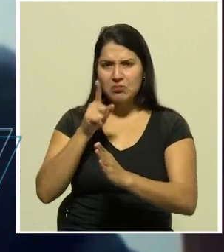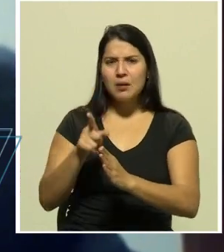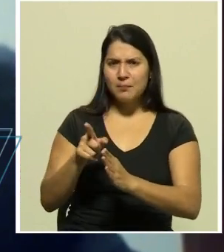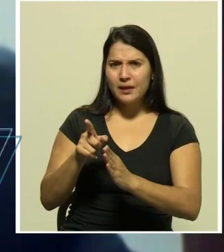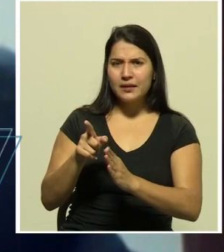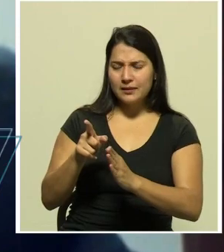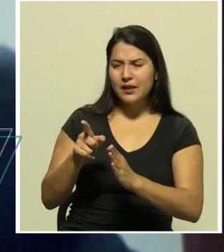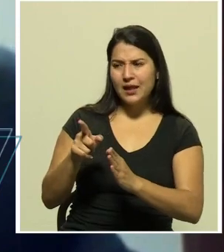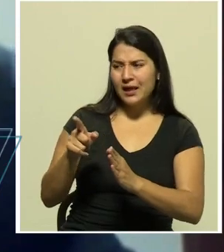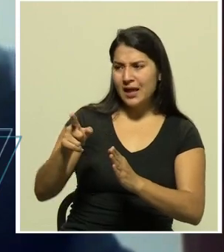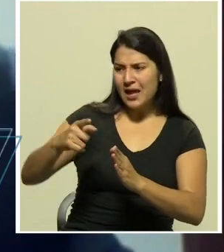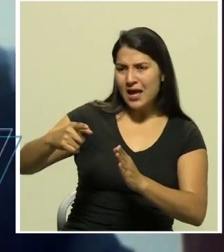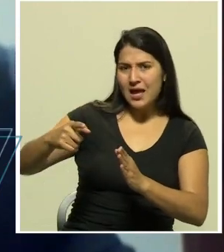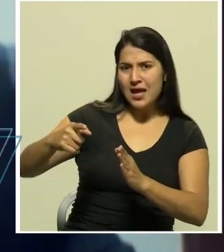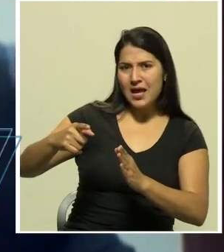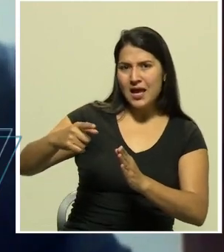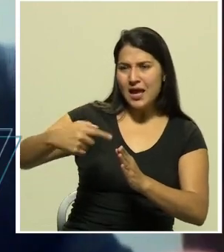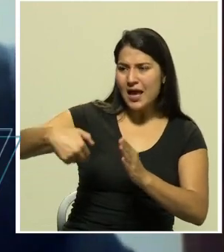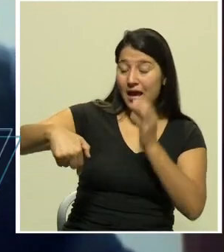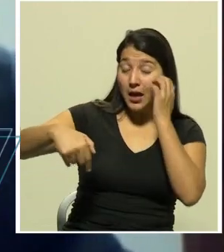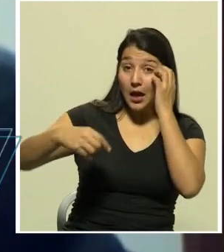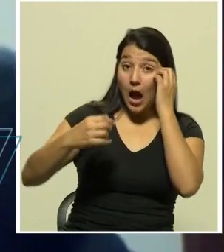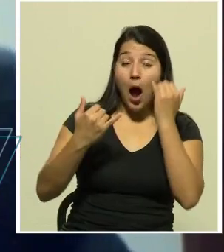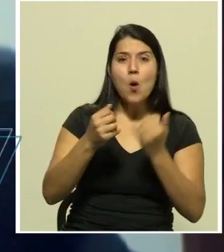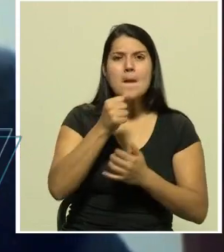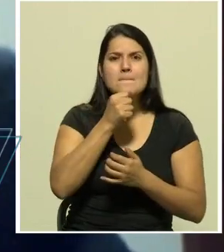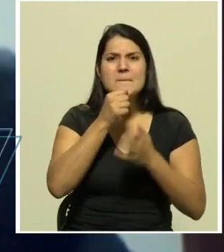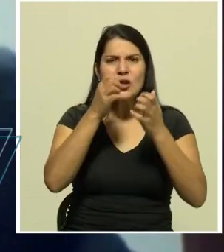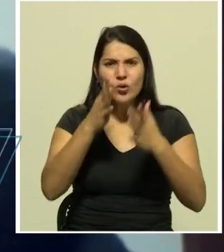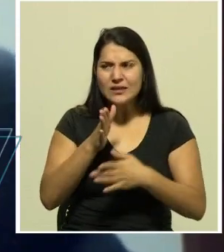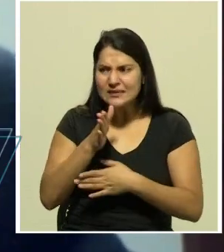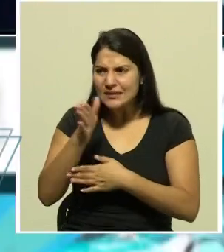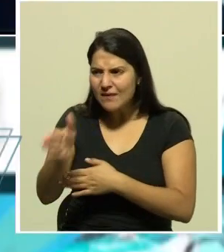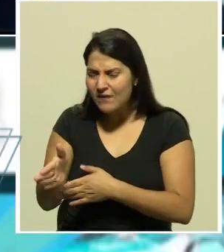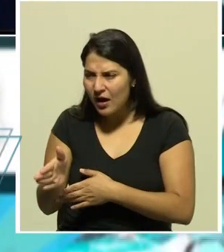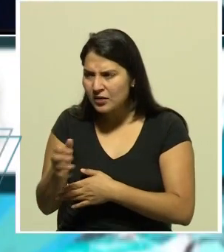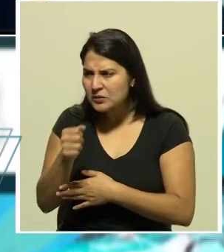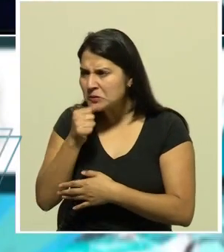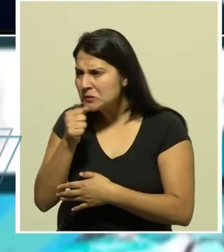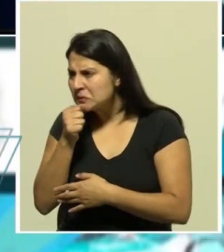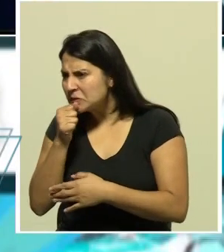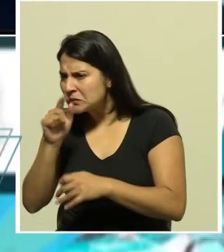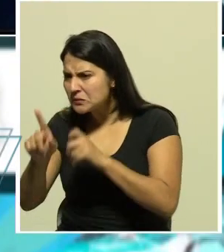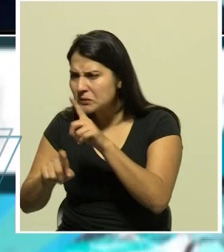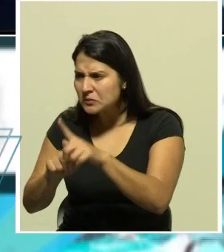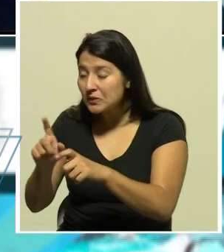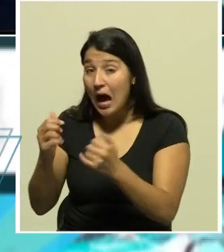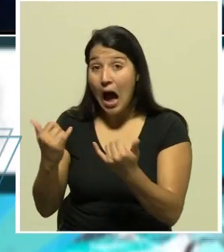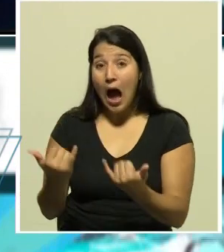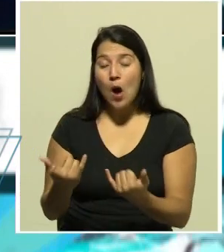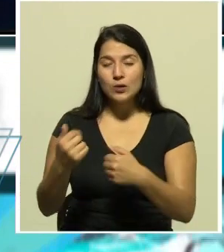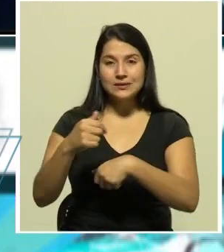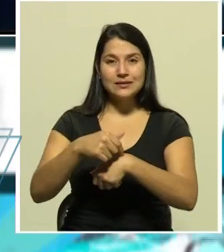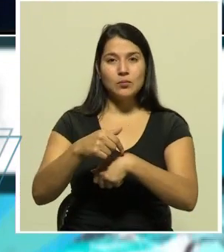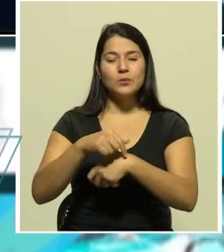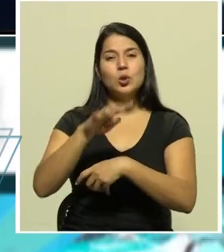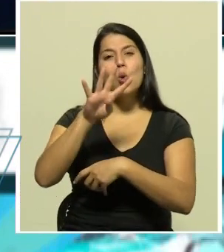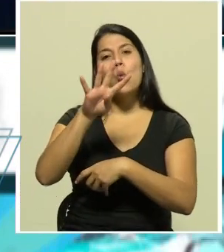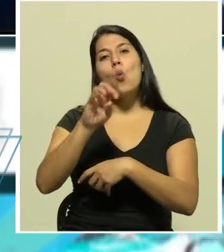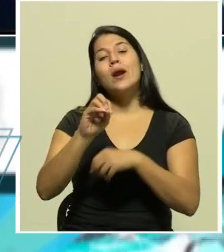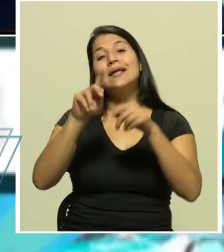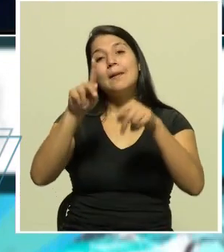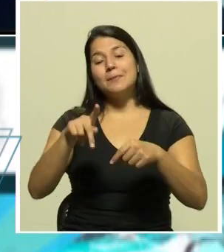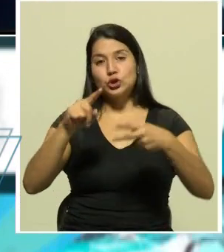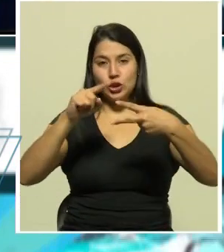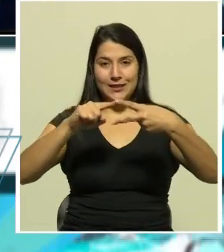cobertura periodística positiva porque se ha logrado darles una oportunidad a ellos de aislamiento hay 40 personas en este momento en el distrito